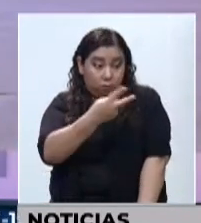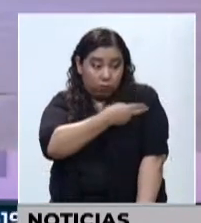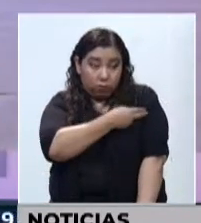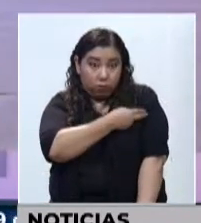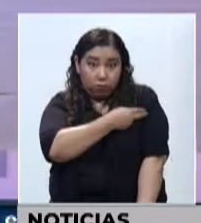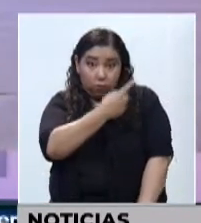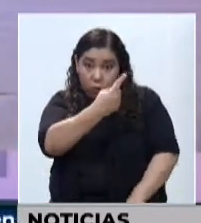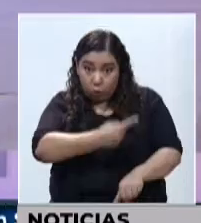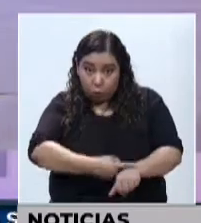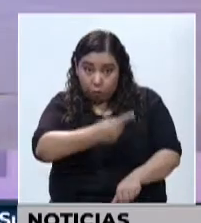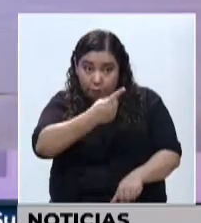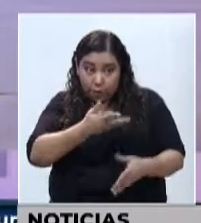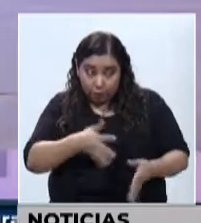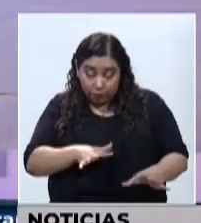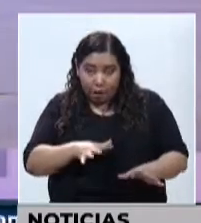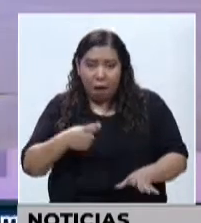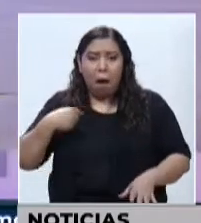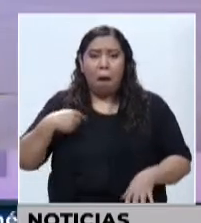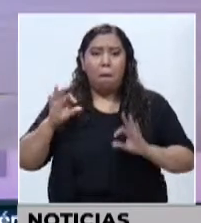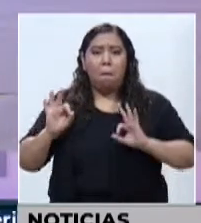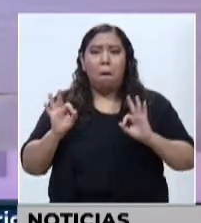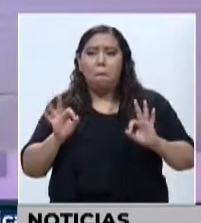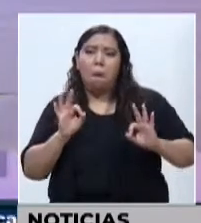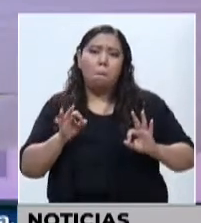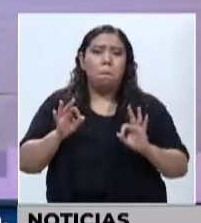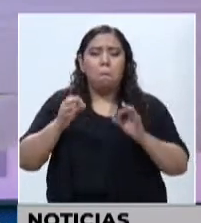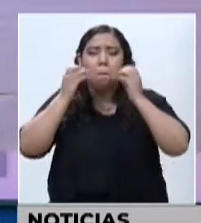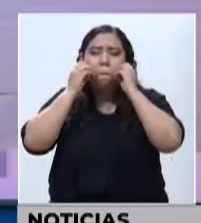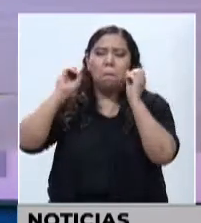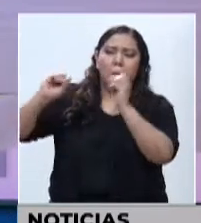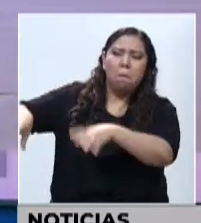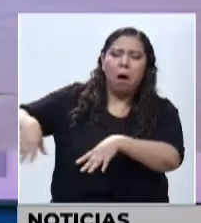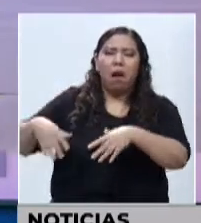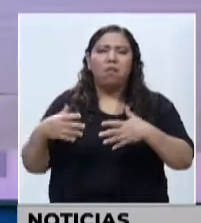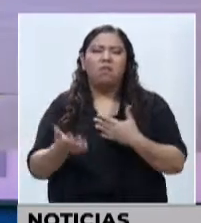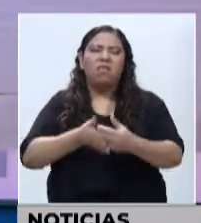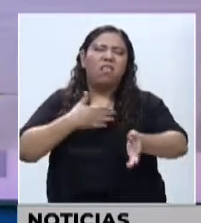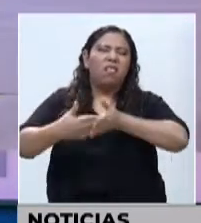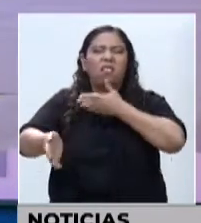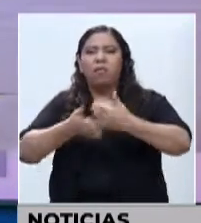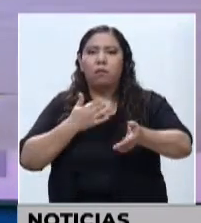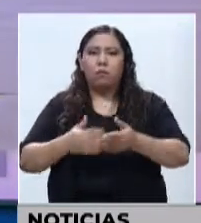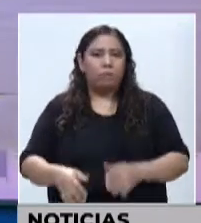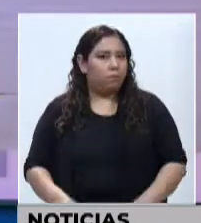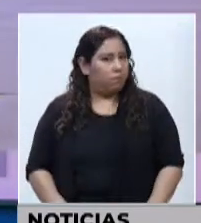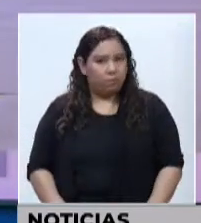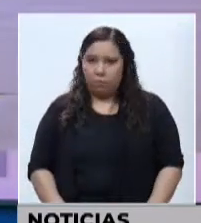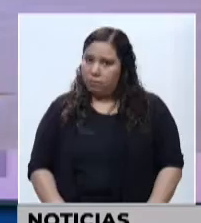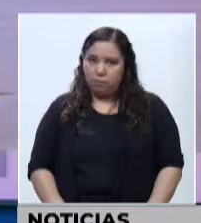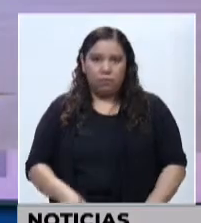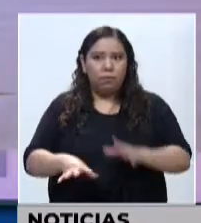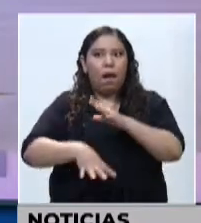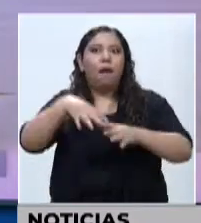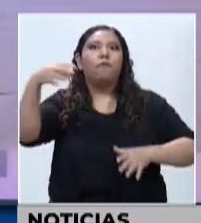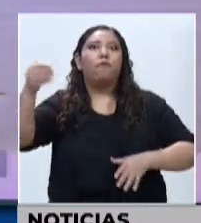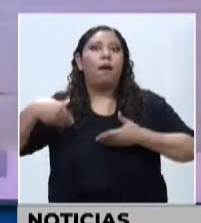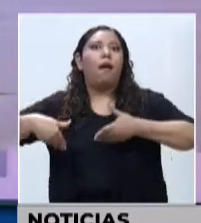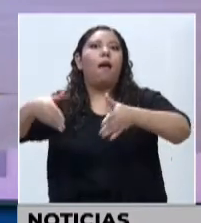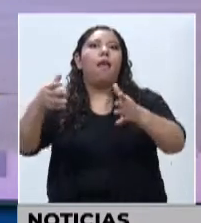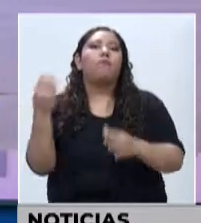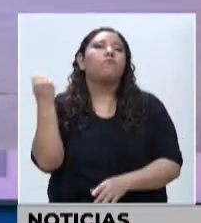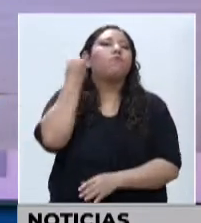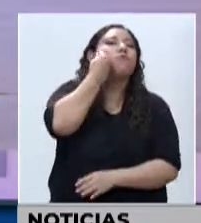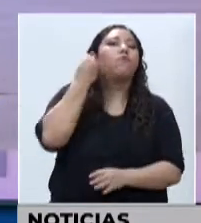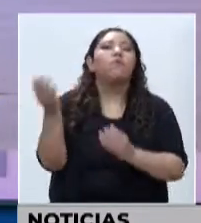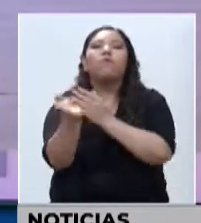tengamos ya la vacuna no significa que nos vamos a relajar, que vamos a quitarnos la mascarilla, que ya vamos a saludar